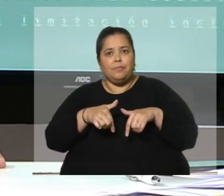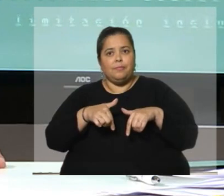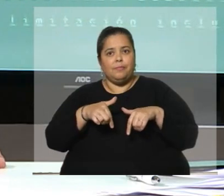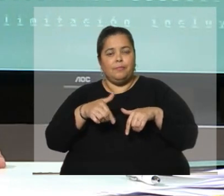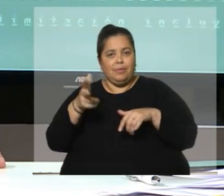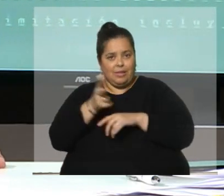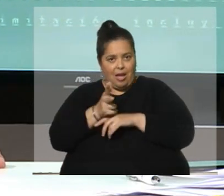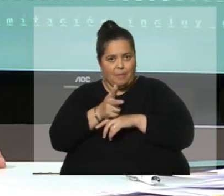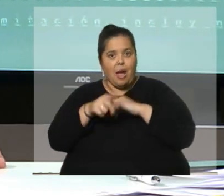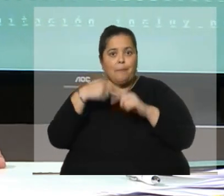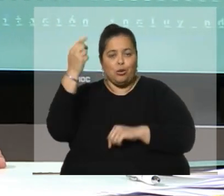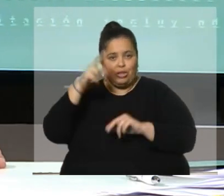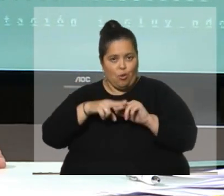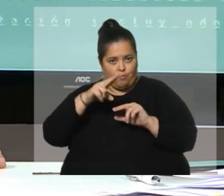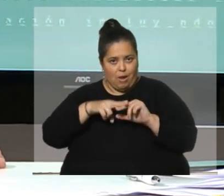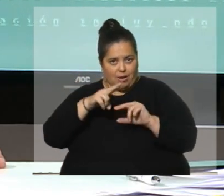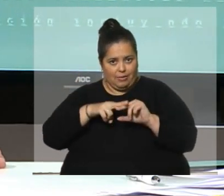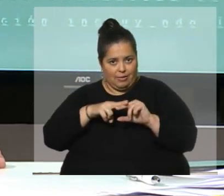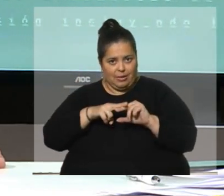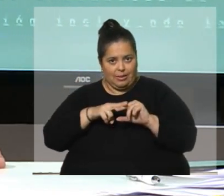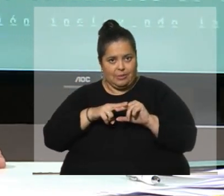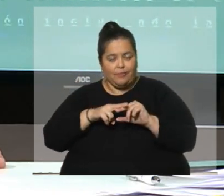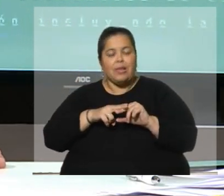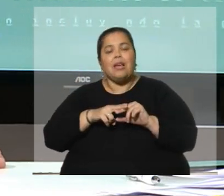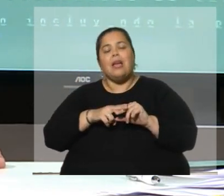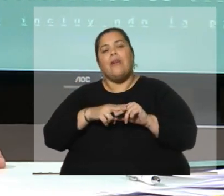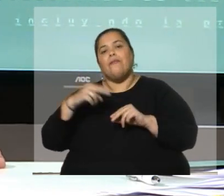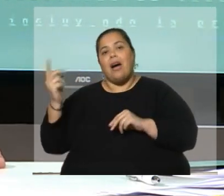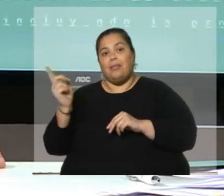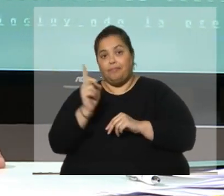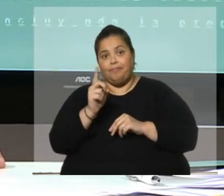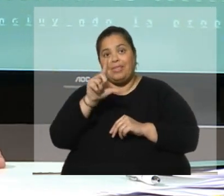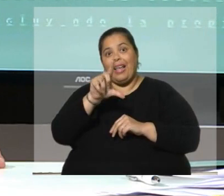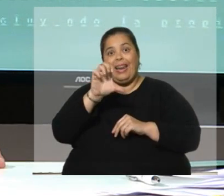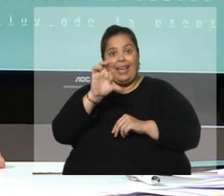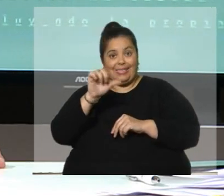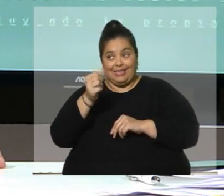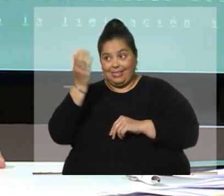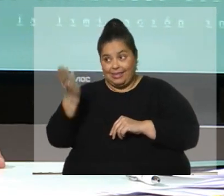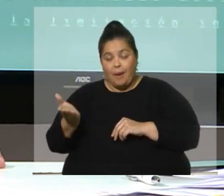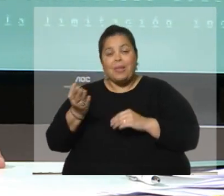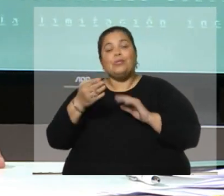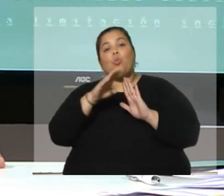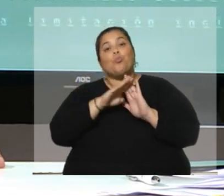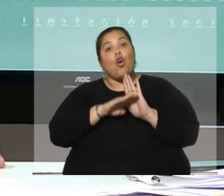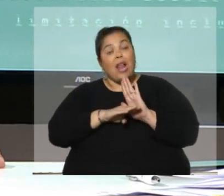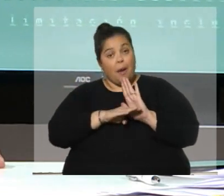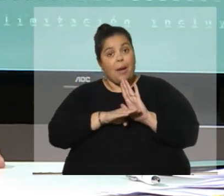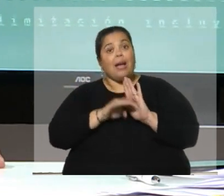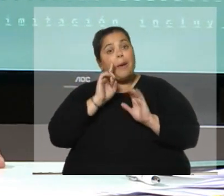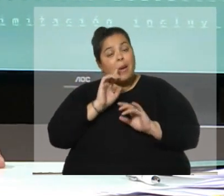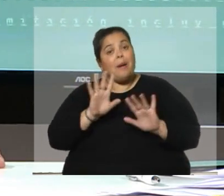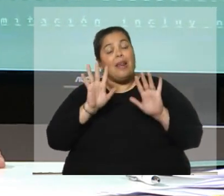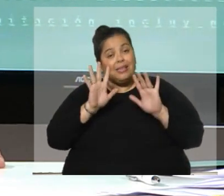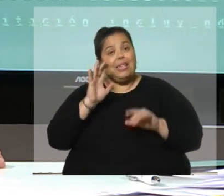cámaras, el próximo martes, que va a tener la conducción de Alfonso Leza, un programa que creo que no les va a pasar